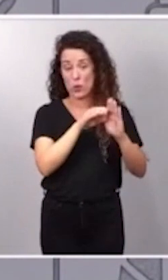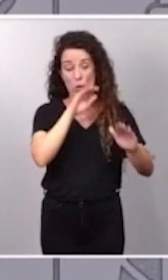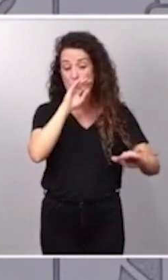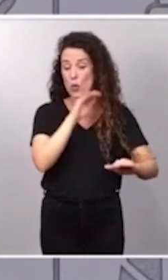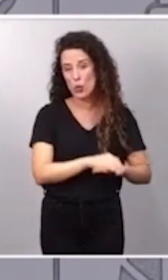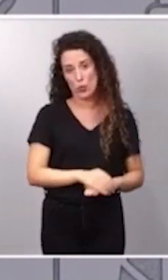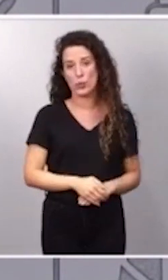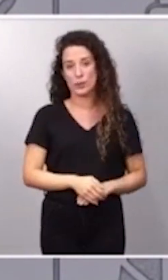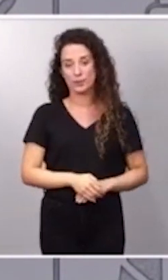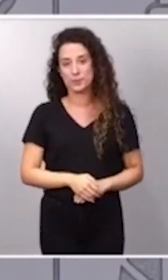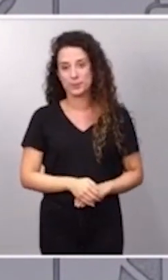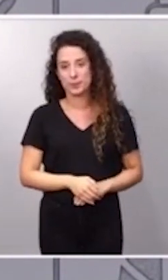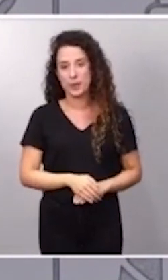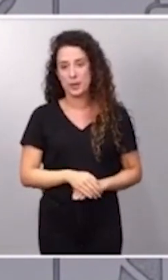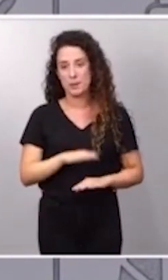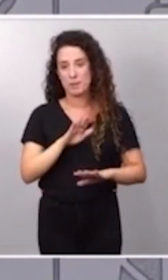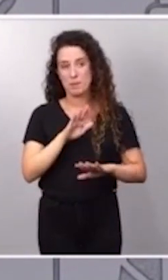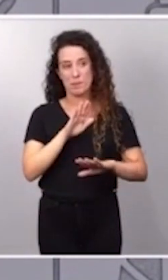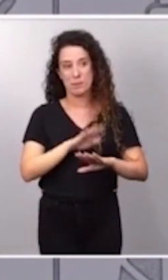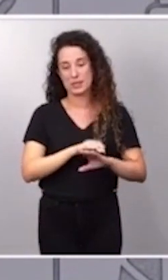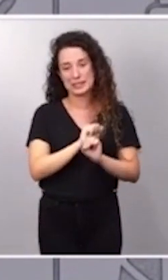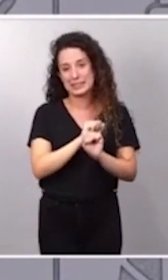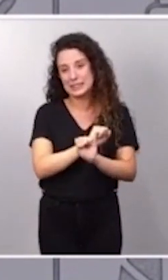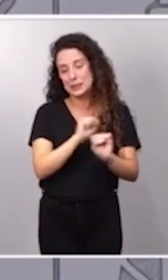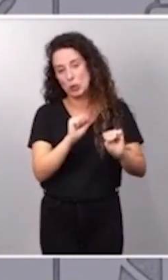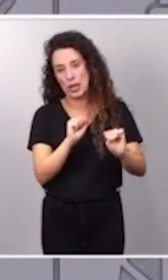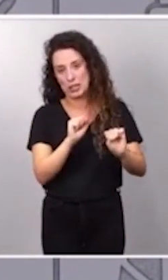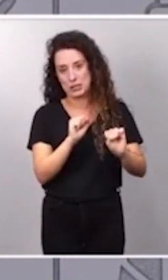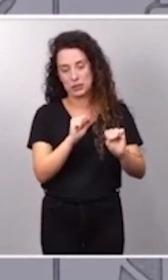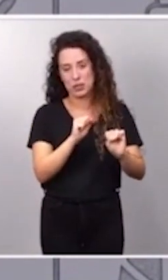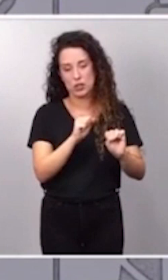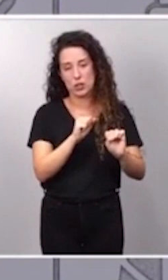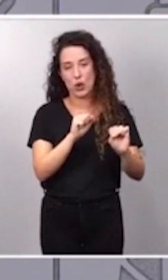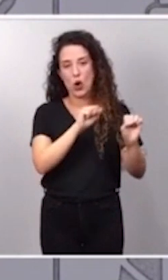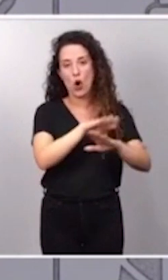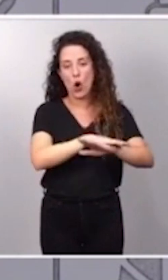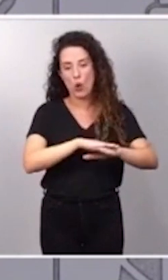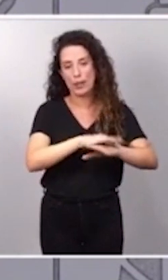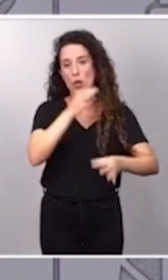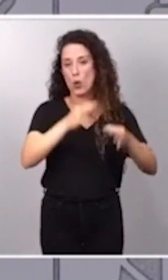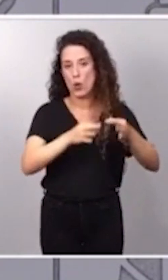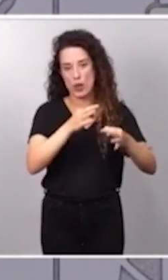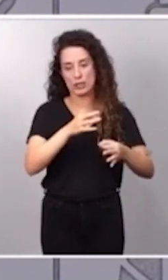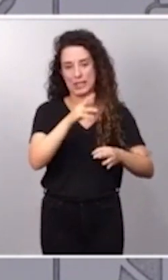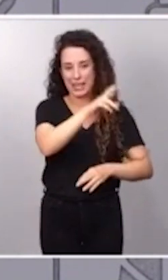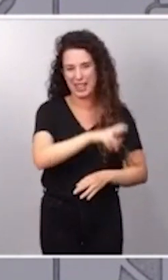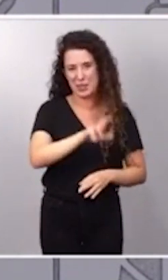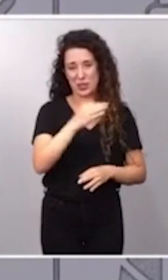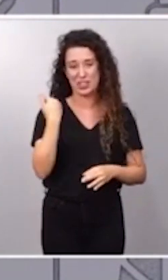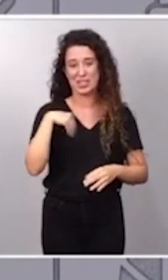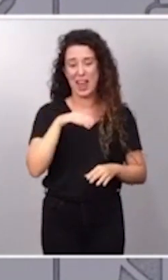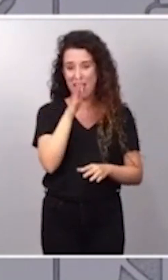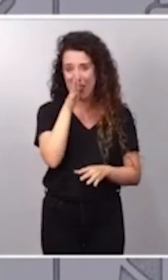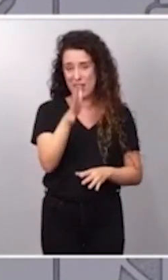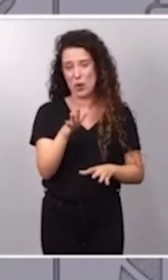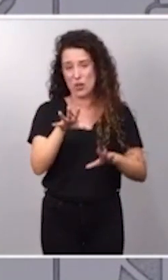que desbloqueen el Gobierno de los jueces y su renovación, que lleva cinco años bloqueado